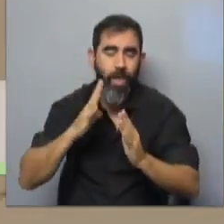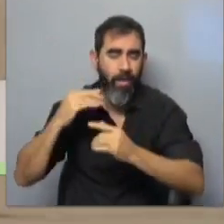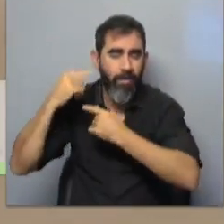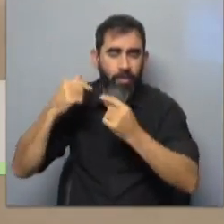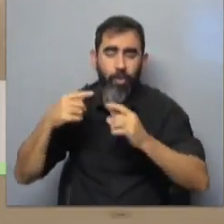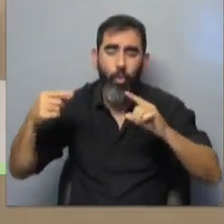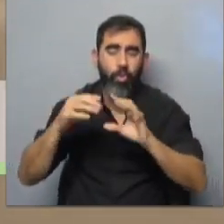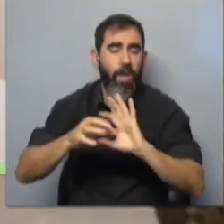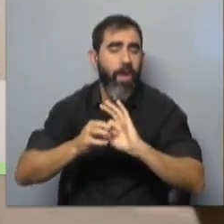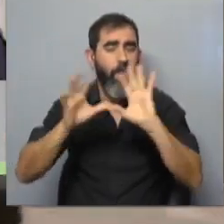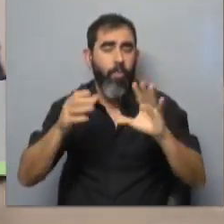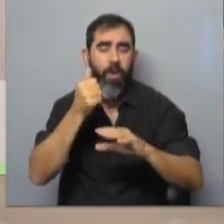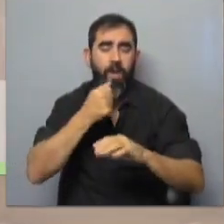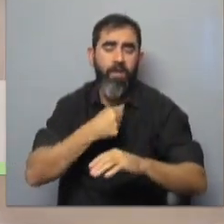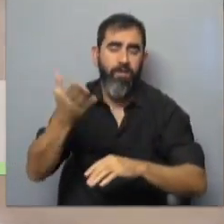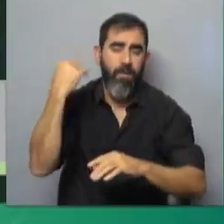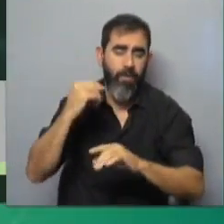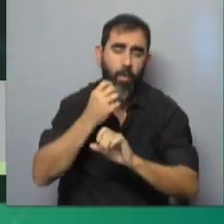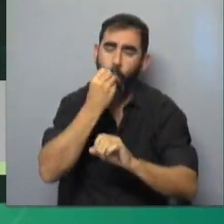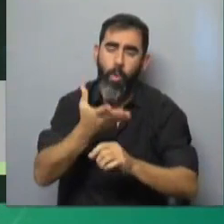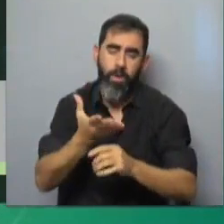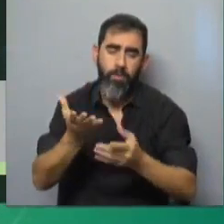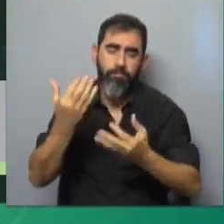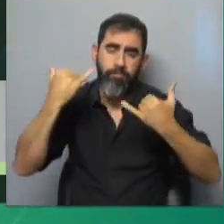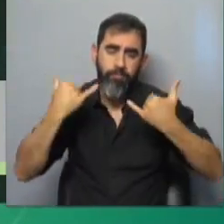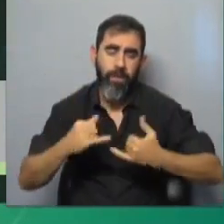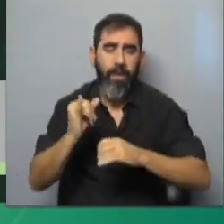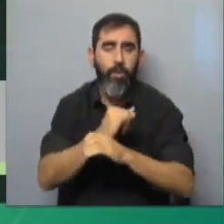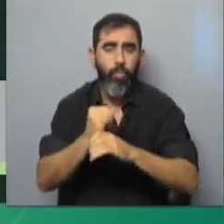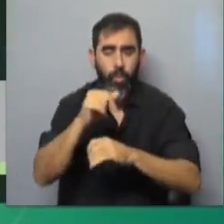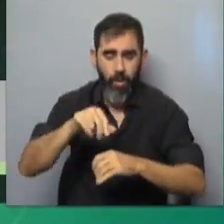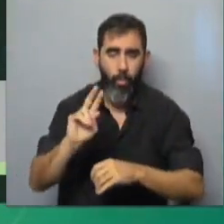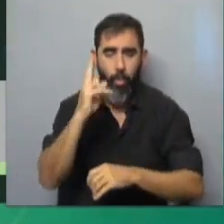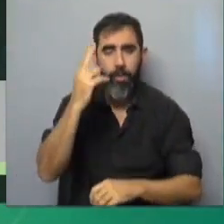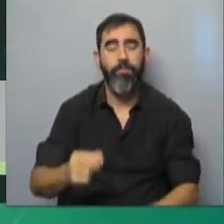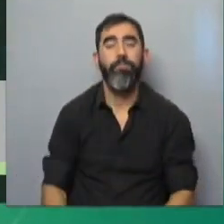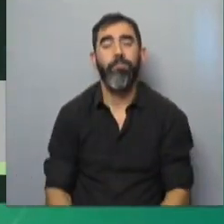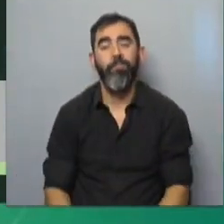antidemocráticas de antaño que desvirtúan la saludable institucionalidad de nuestro país.